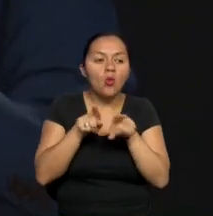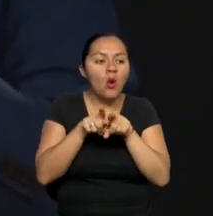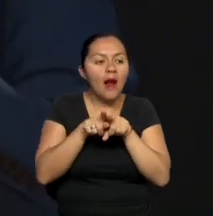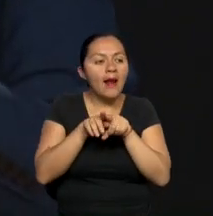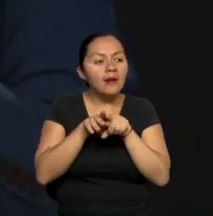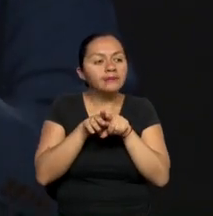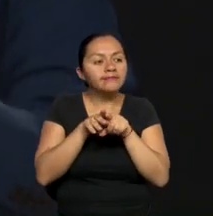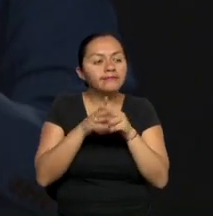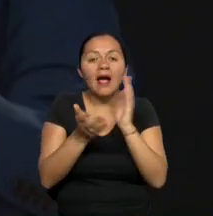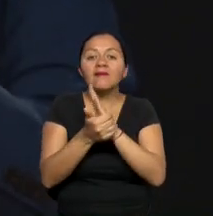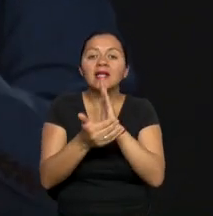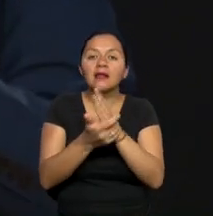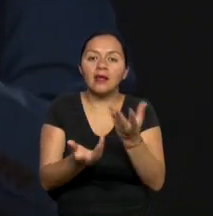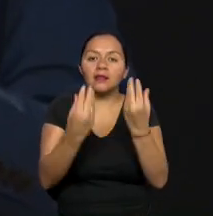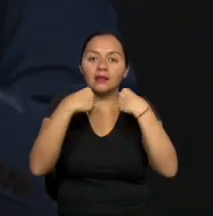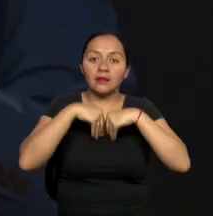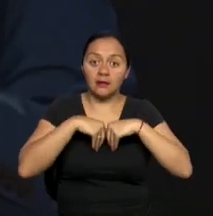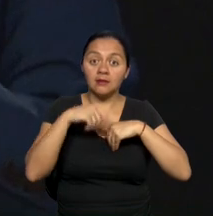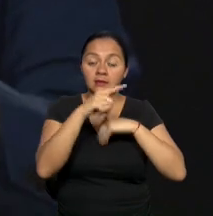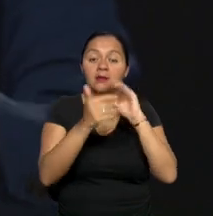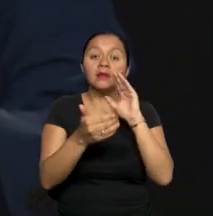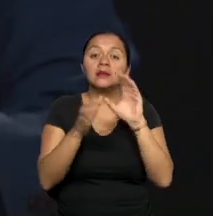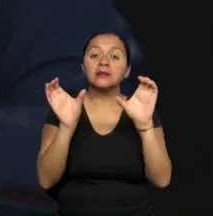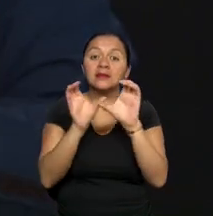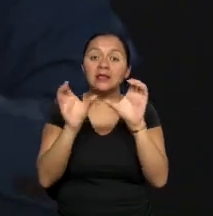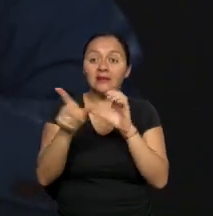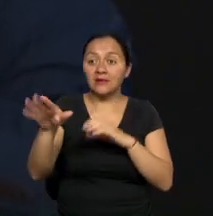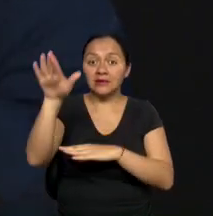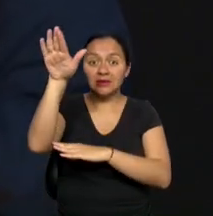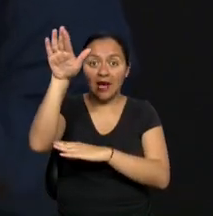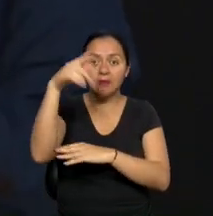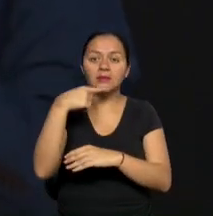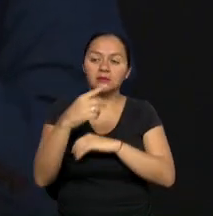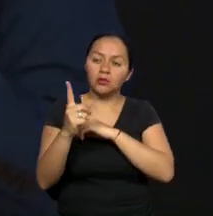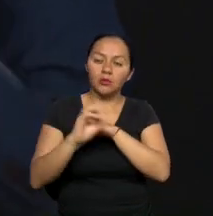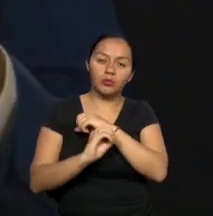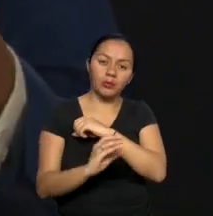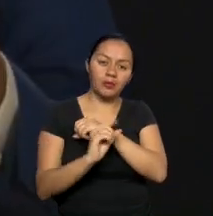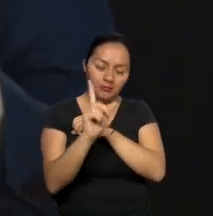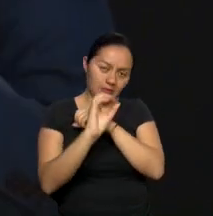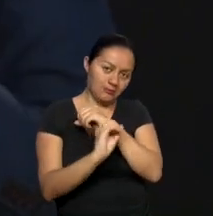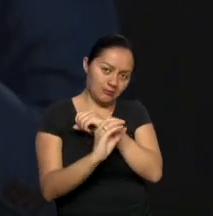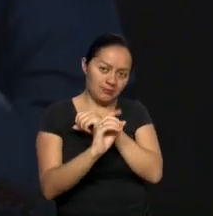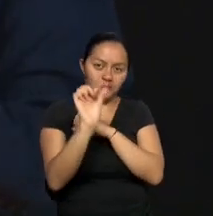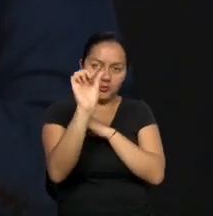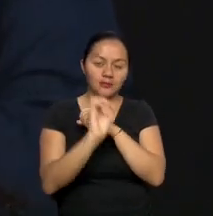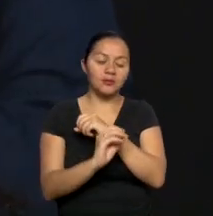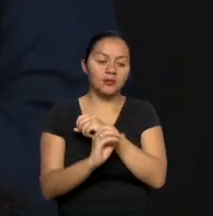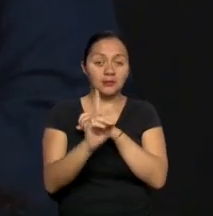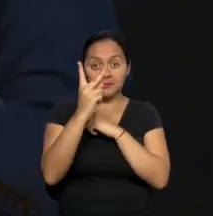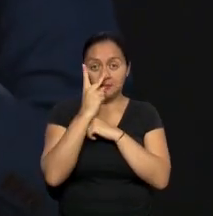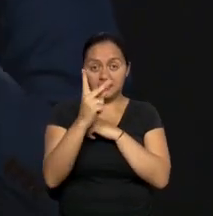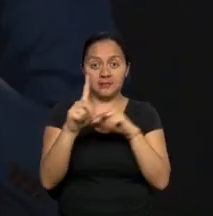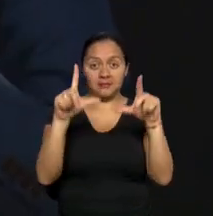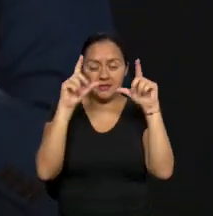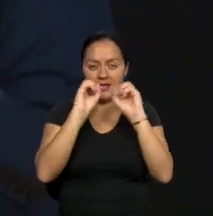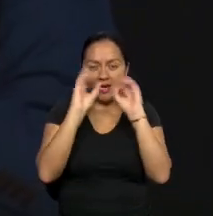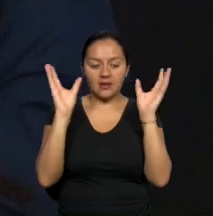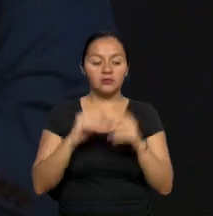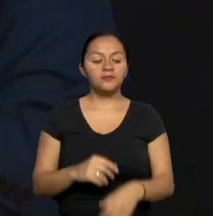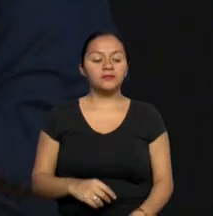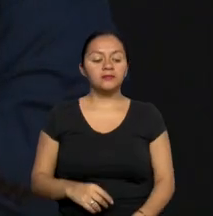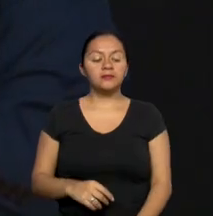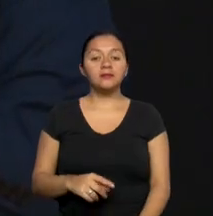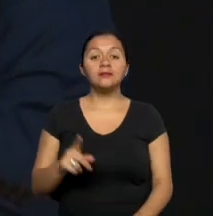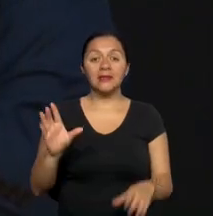respecto de las certificaciones que realiza el SECAP. Y aquí ya me hago una cuña. ¿Cuál es la cuña? La